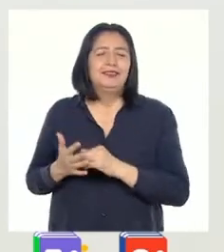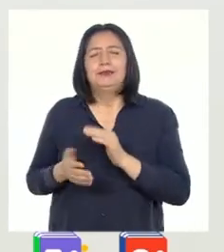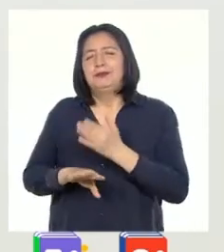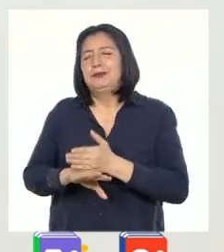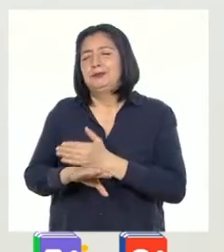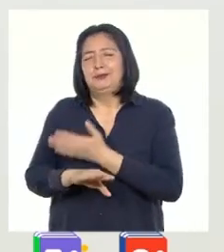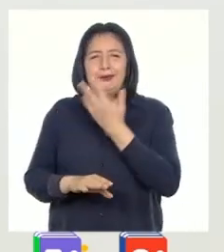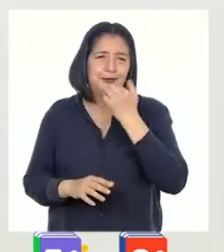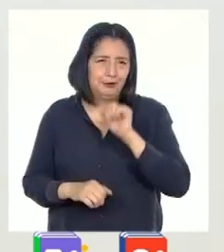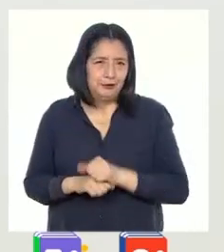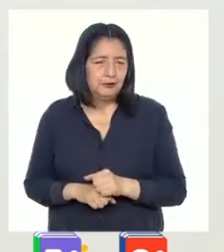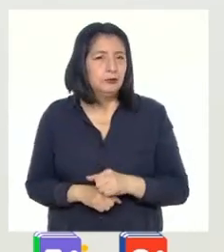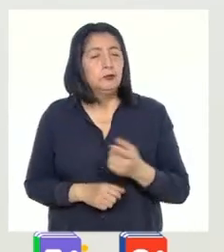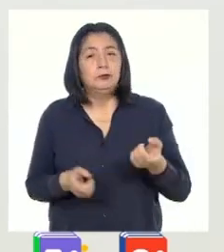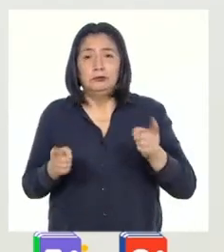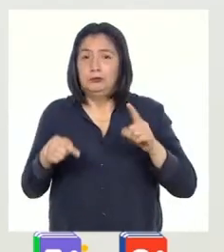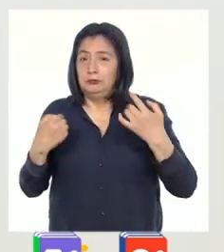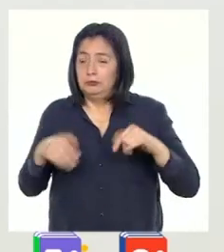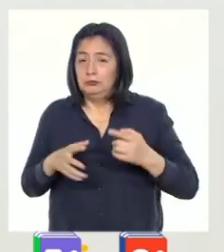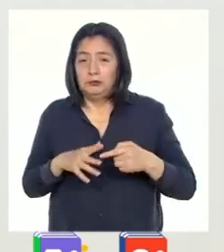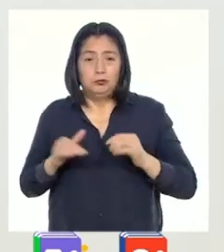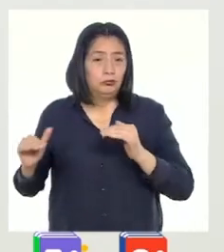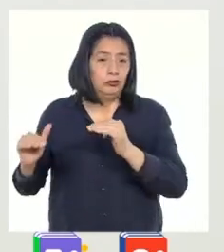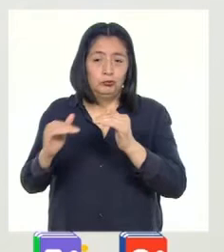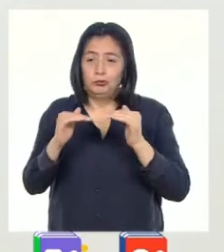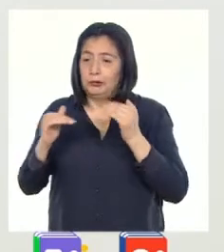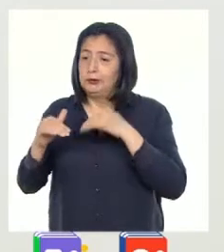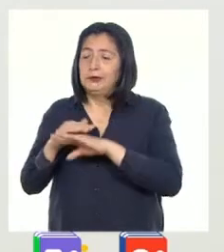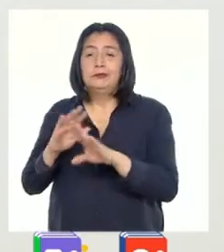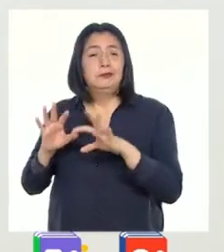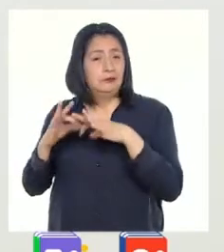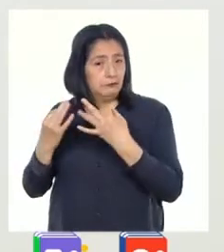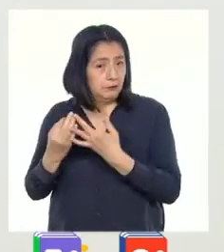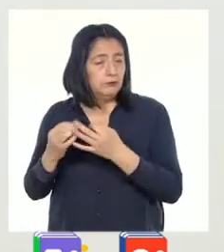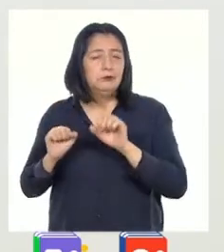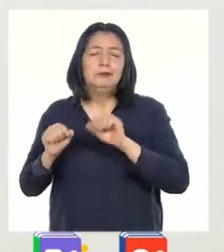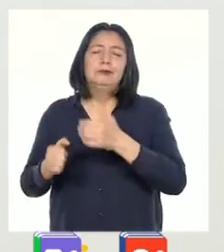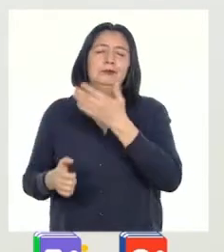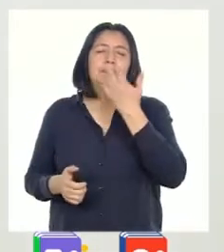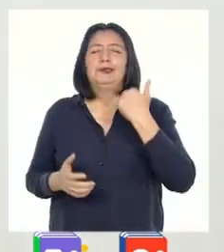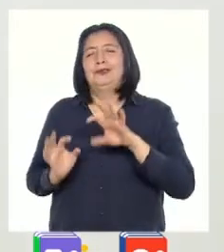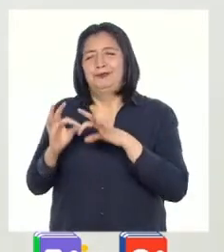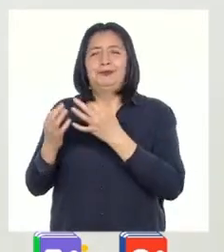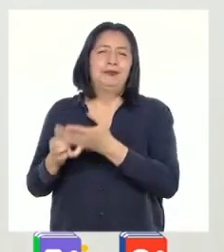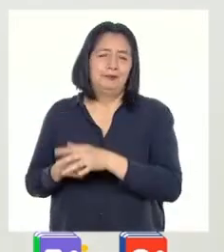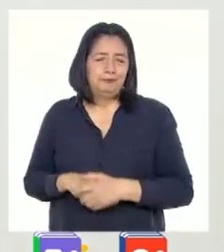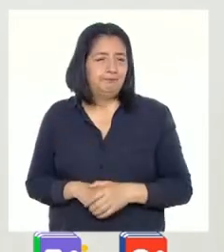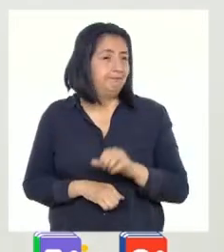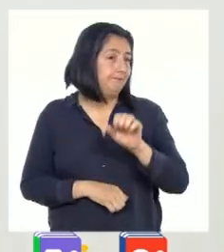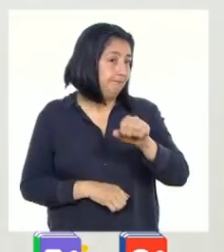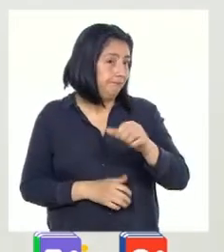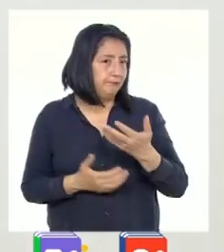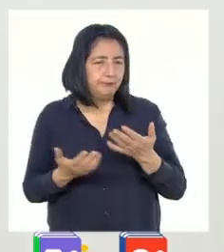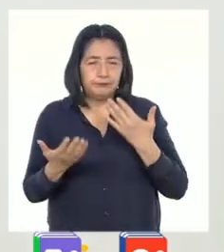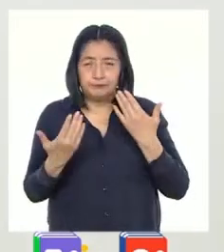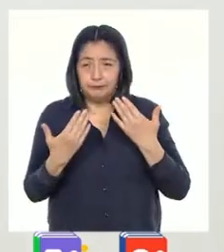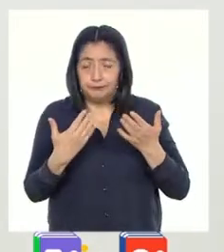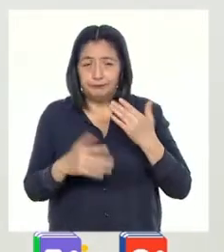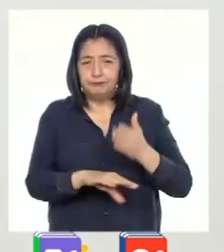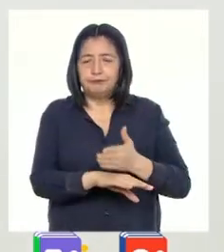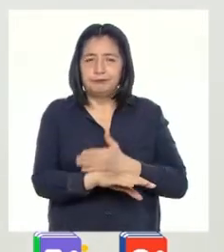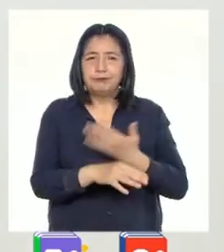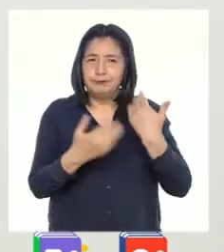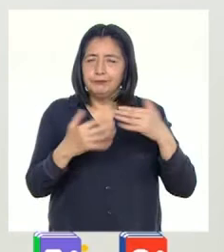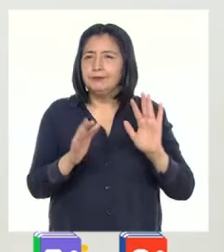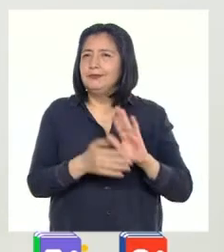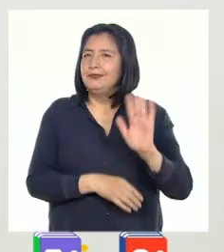poco a poco. Pues cuando activamos la igualdad de nuestro hogar, hacemos de este un mejor hogar. Y hablando de mejoras, ya